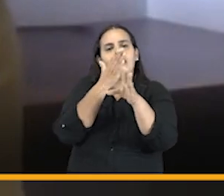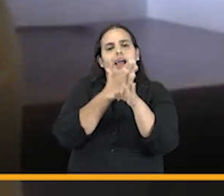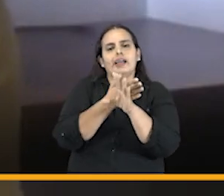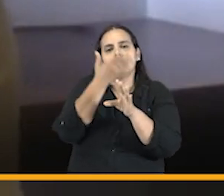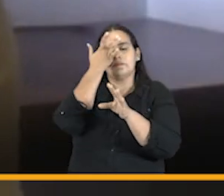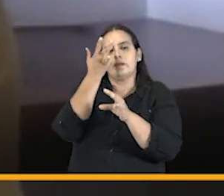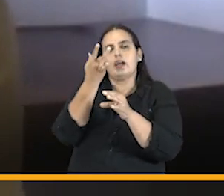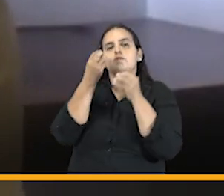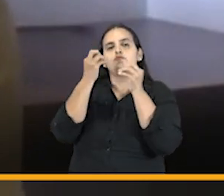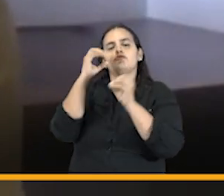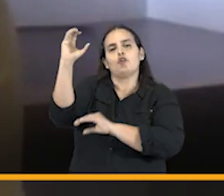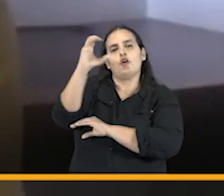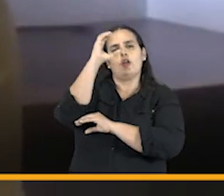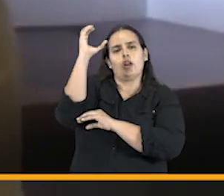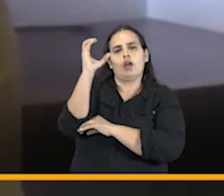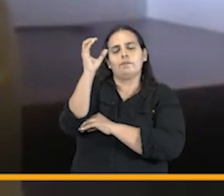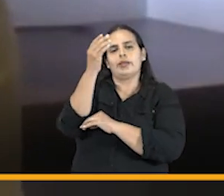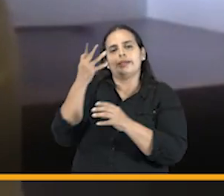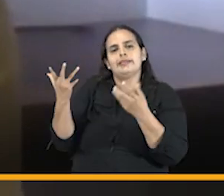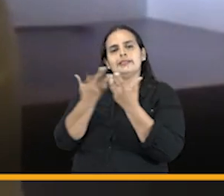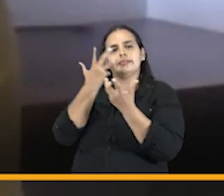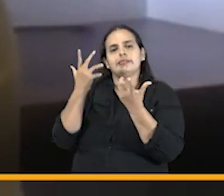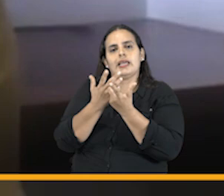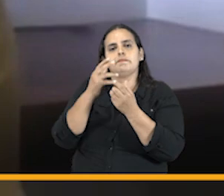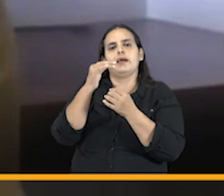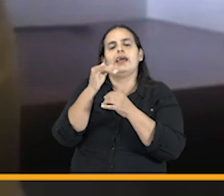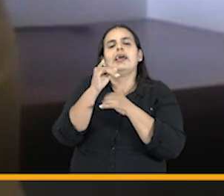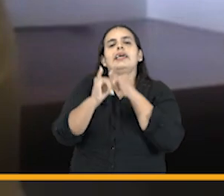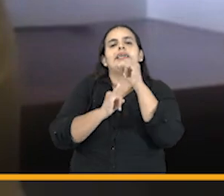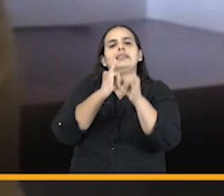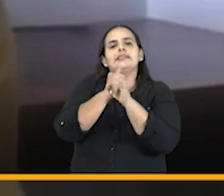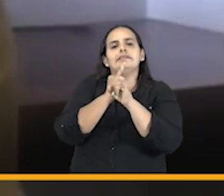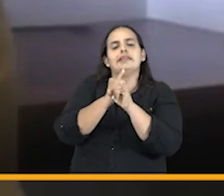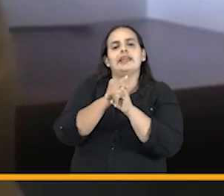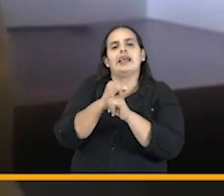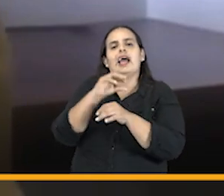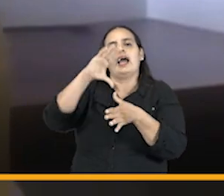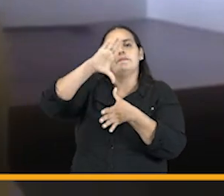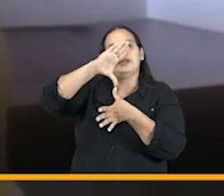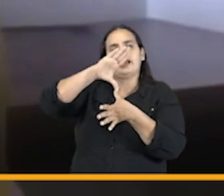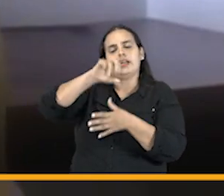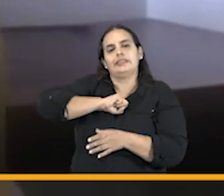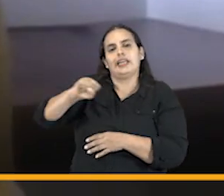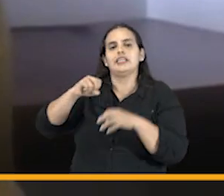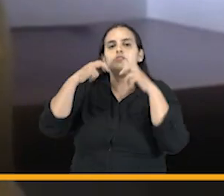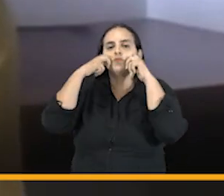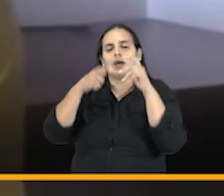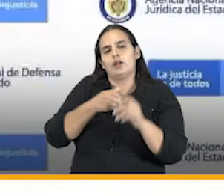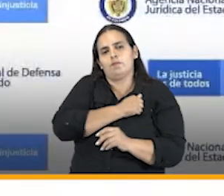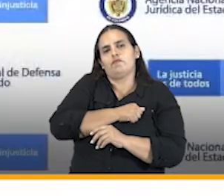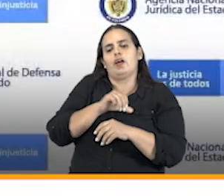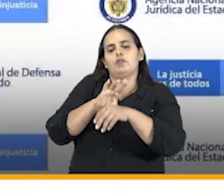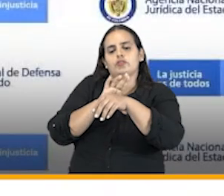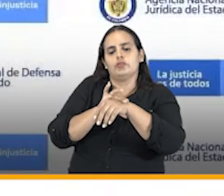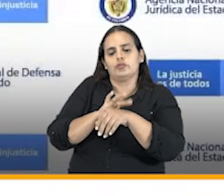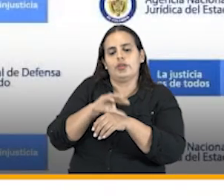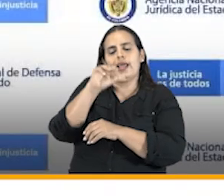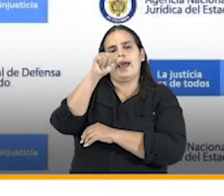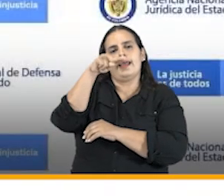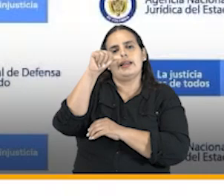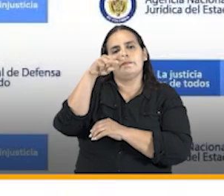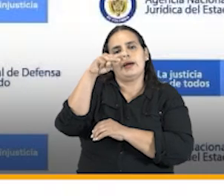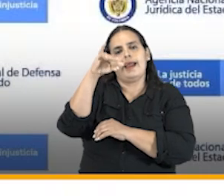portafolio de Colombia ante el sistema interamericano de derechos humanos? por favor doctora Ana María Ordóñez ayúdenos con esta